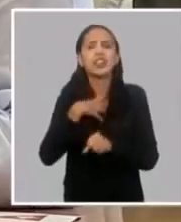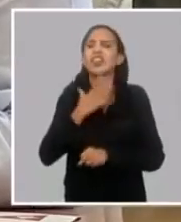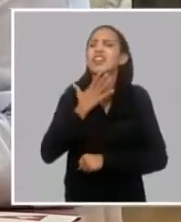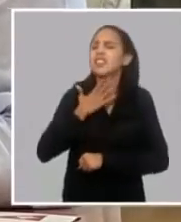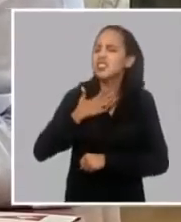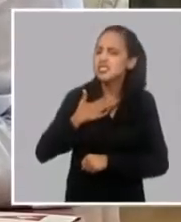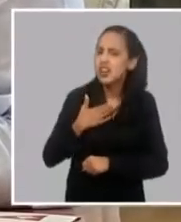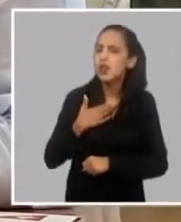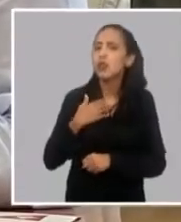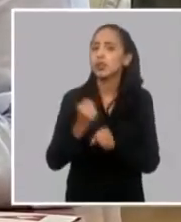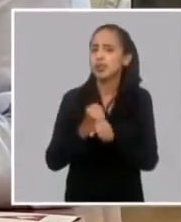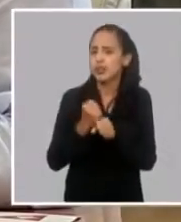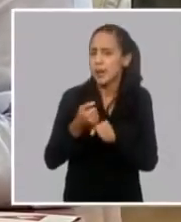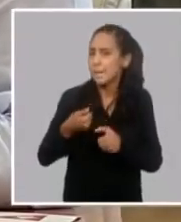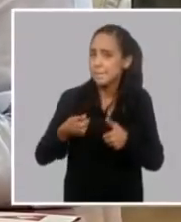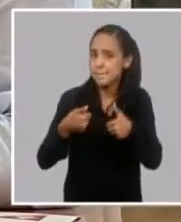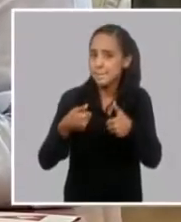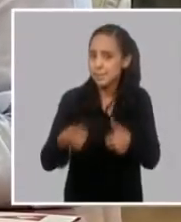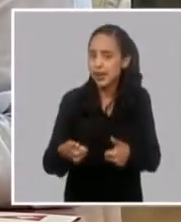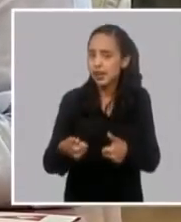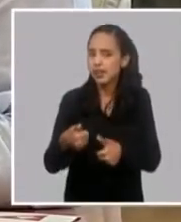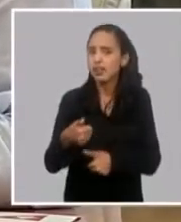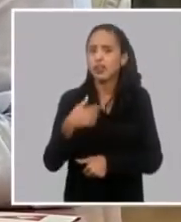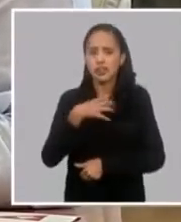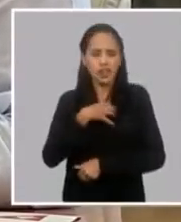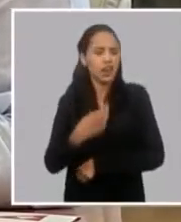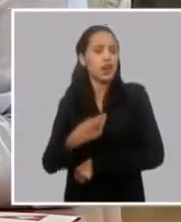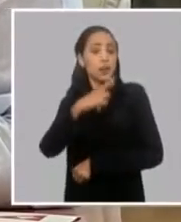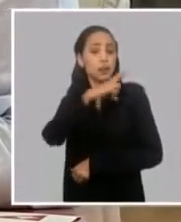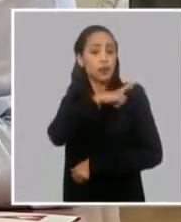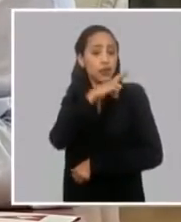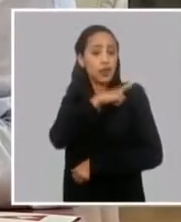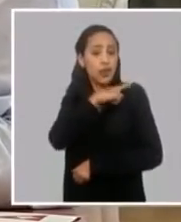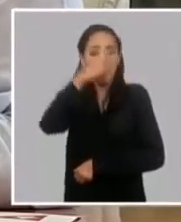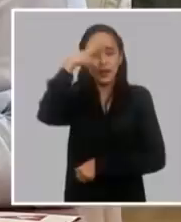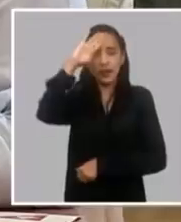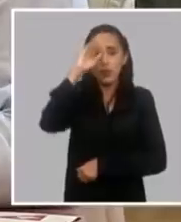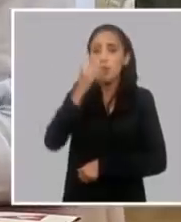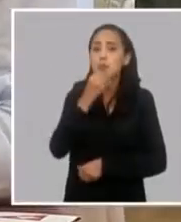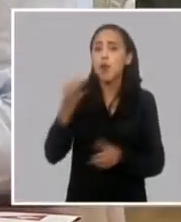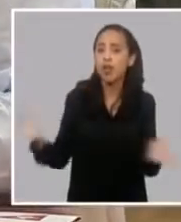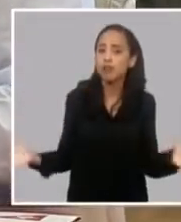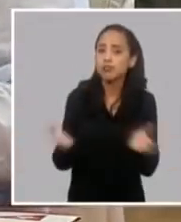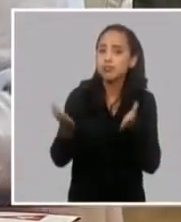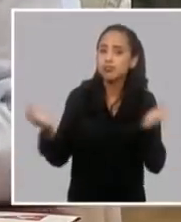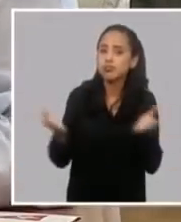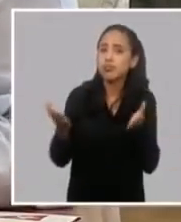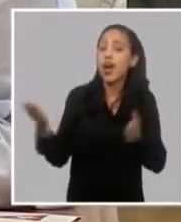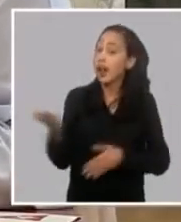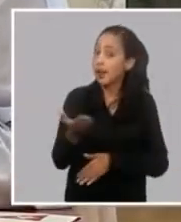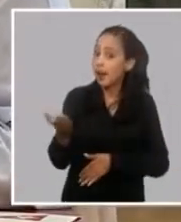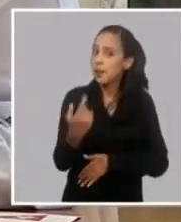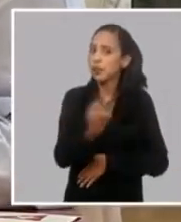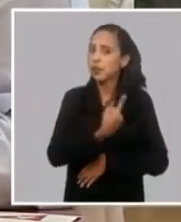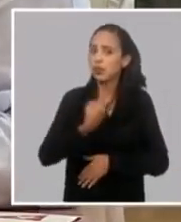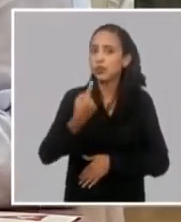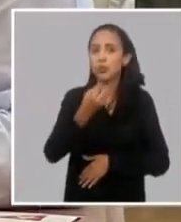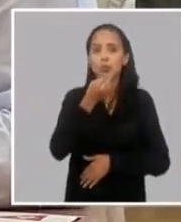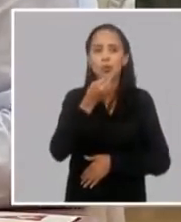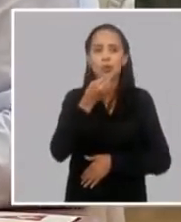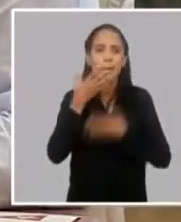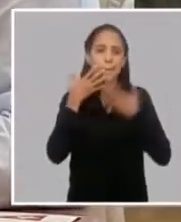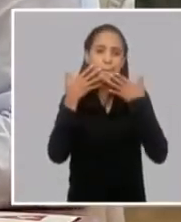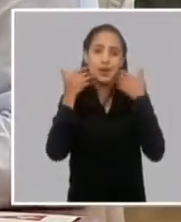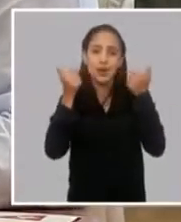tienen un sentido tremendo de responsabilidad para que el país se desarrolle lo más rápido posible para que lleguemos a la prosperidad